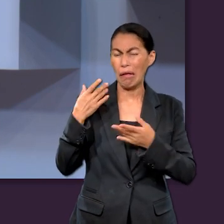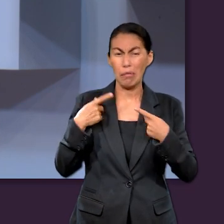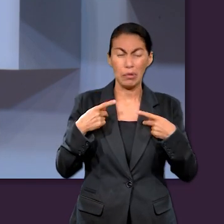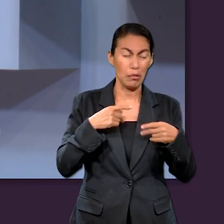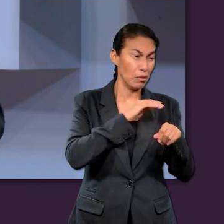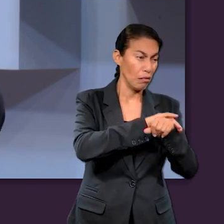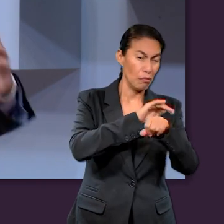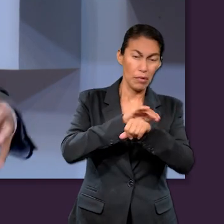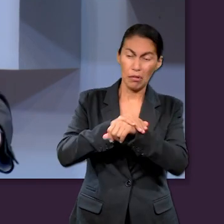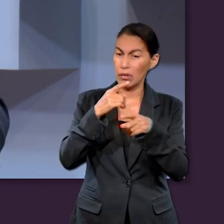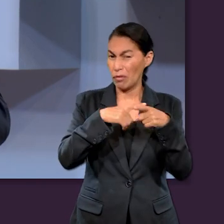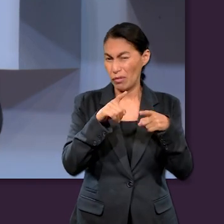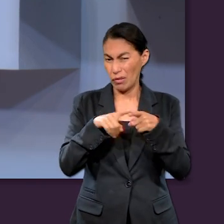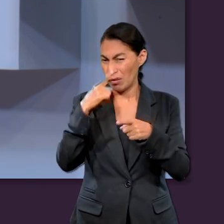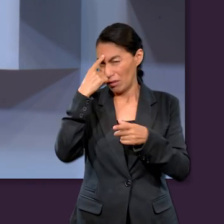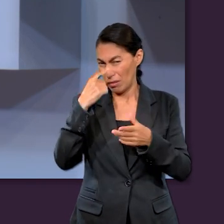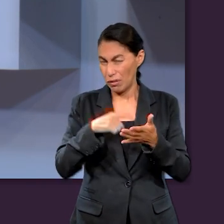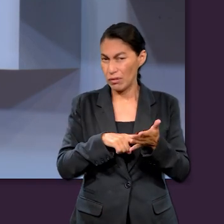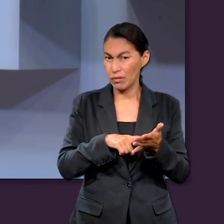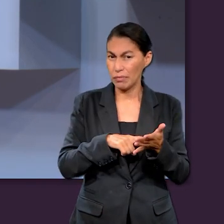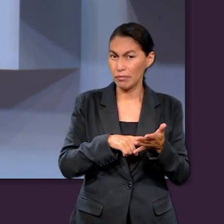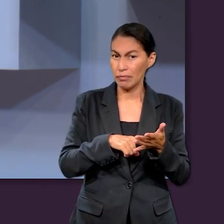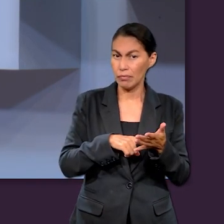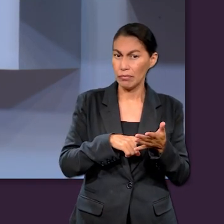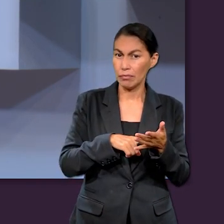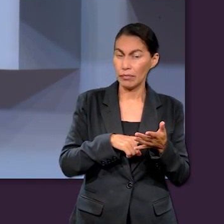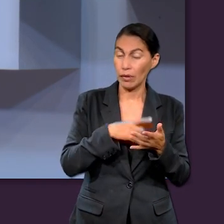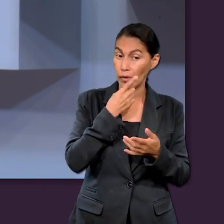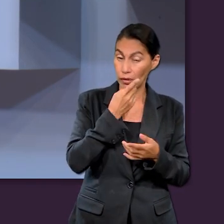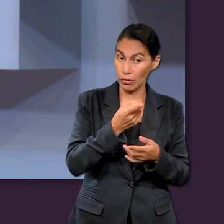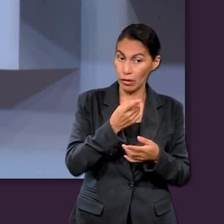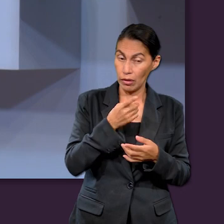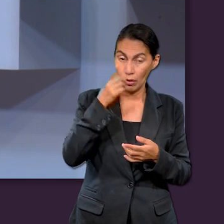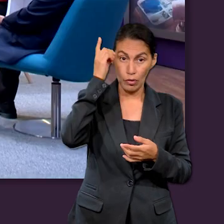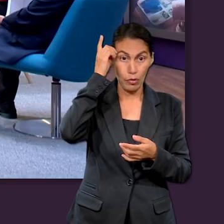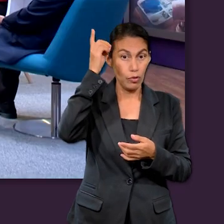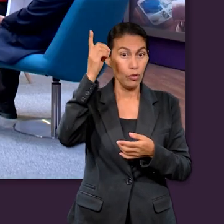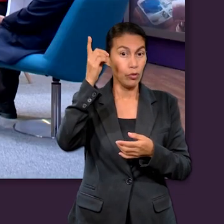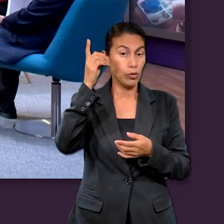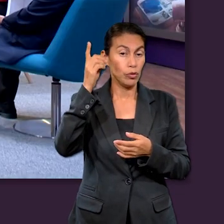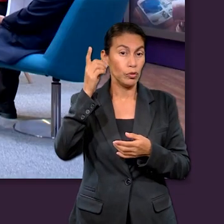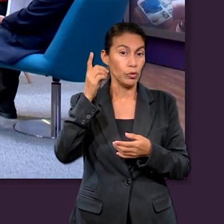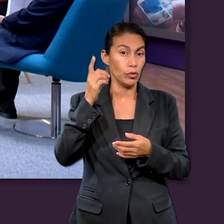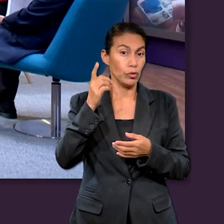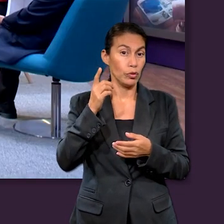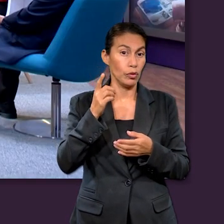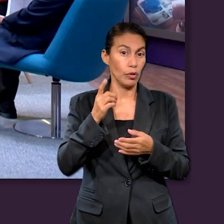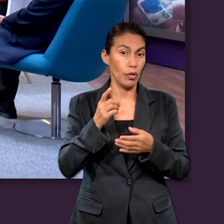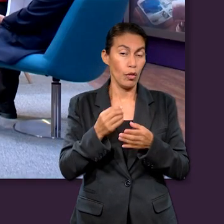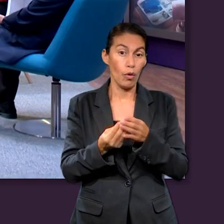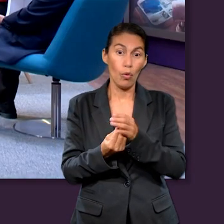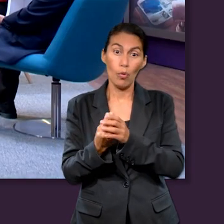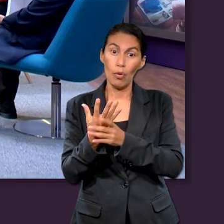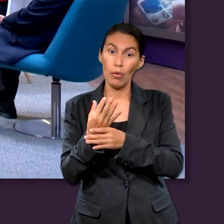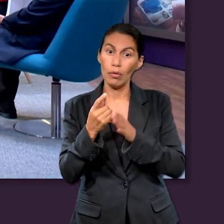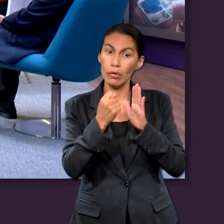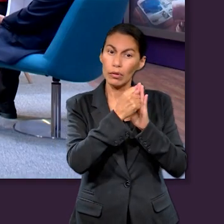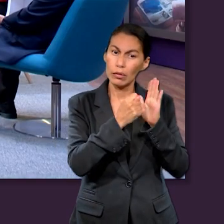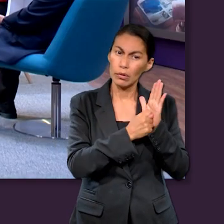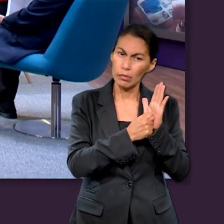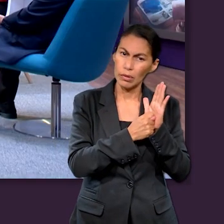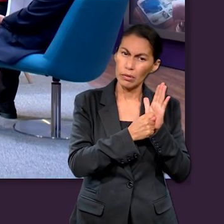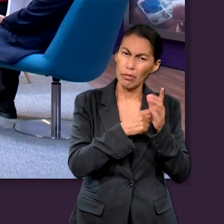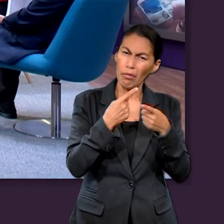cristianos y de varias creencias, que el Dios del Nuevo Testamento no es igual o no se